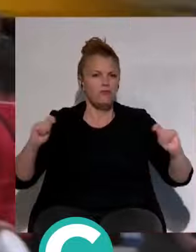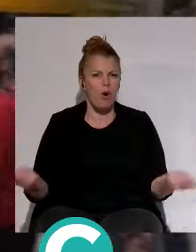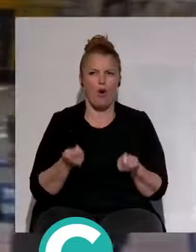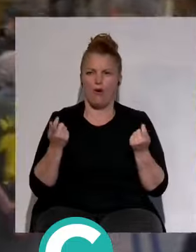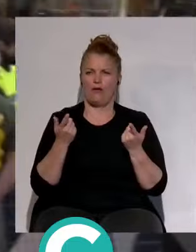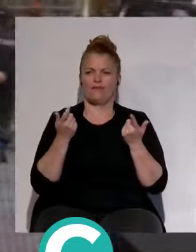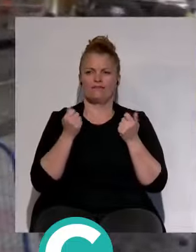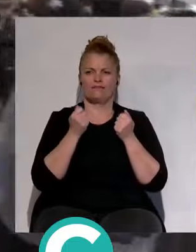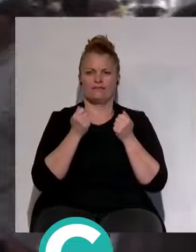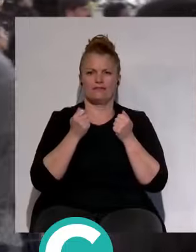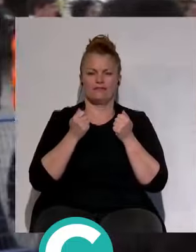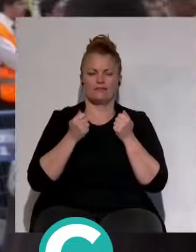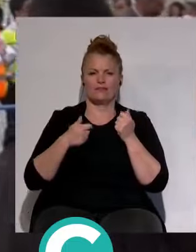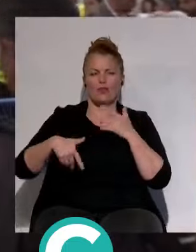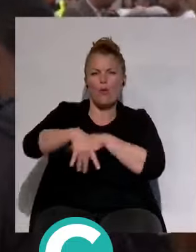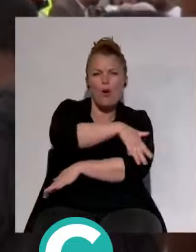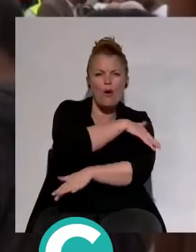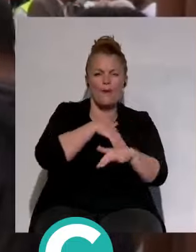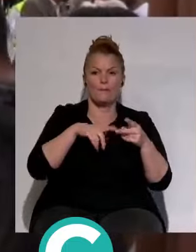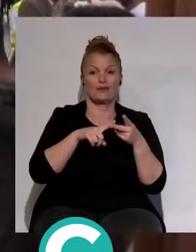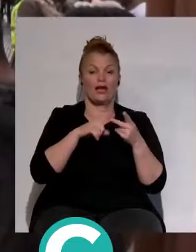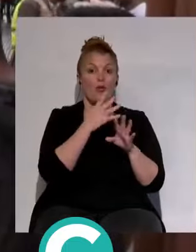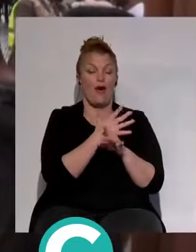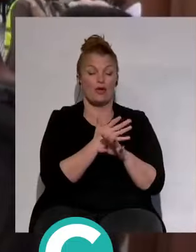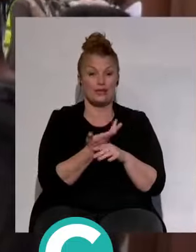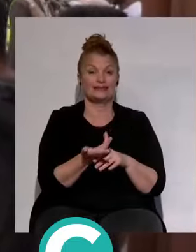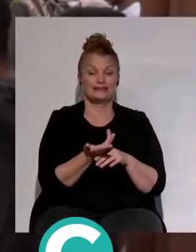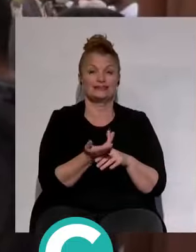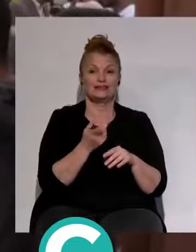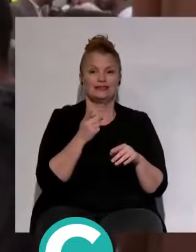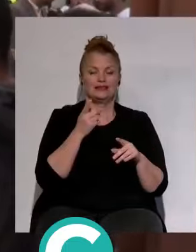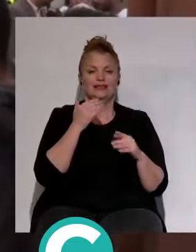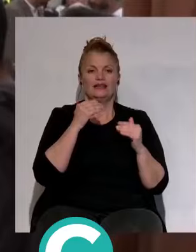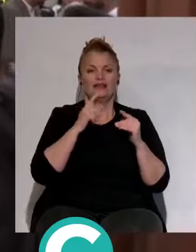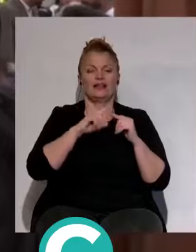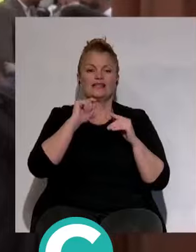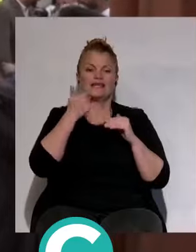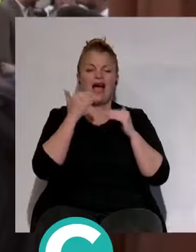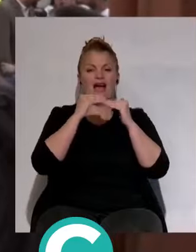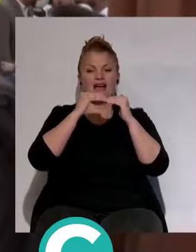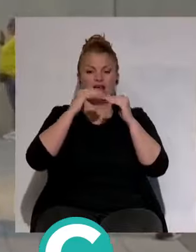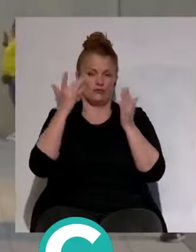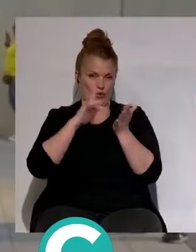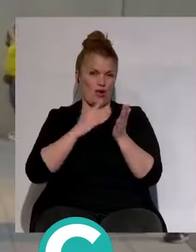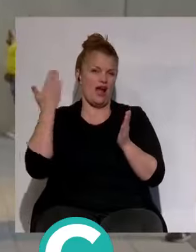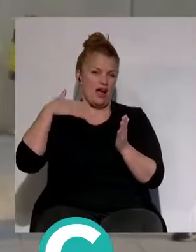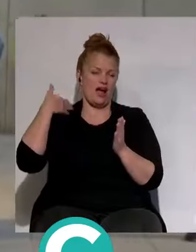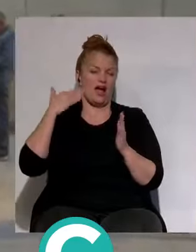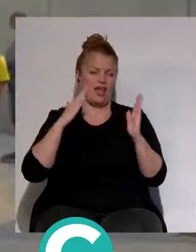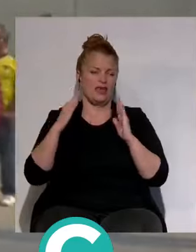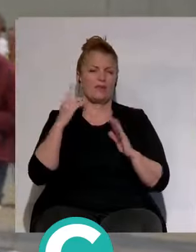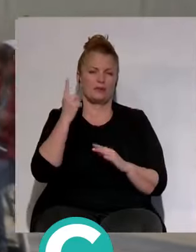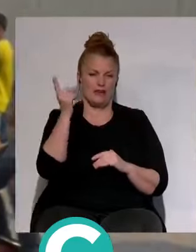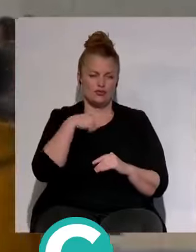el sentido del jugador. Es decir, los jugadores pasan a otro escalón. Ya pasó en la anterior etapa, en primera edición,